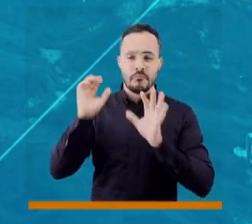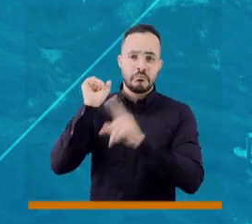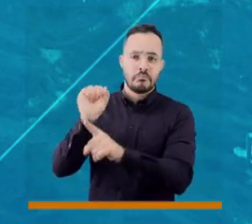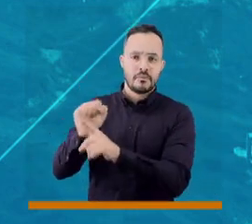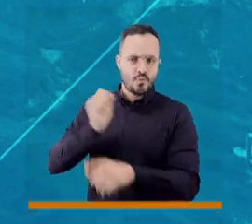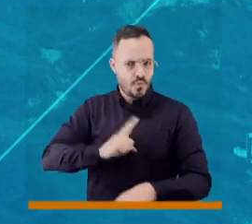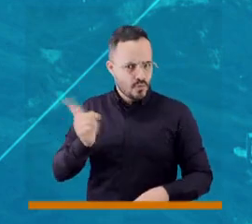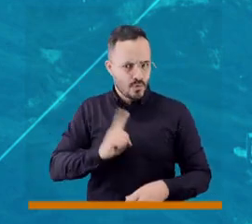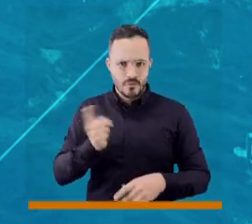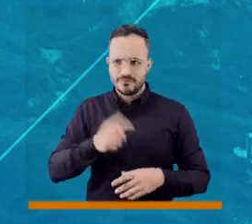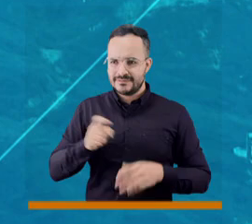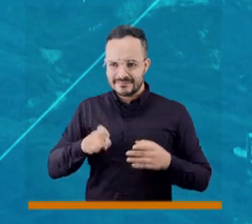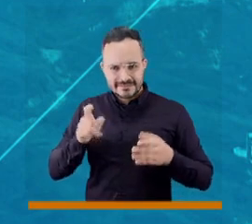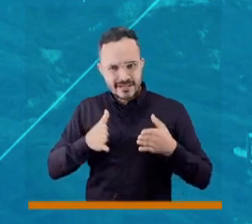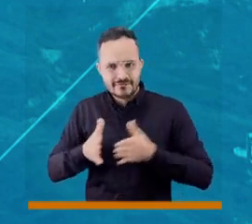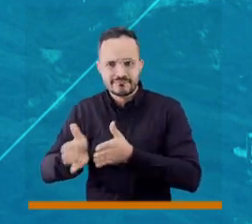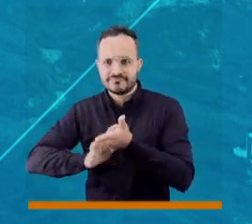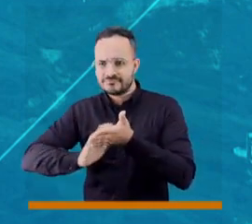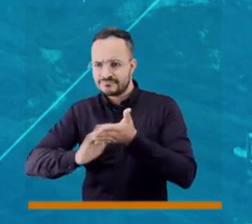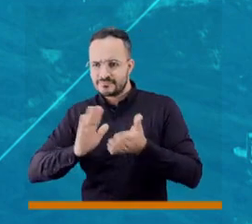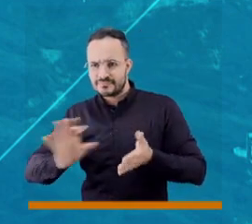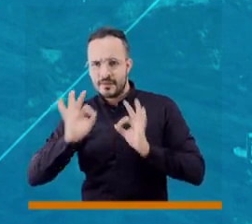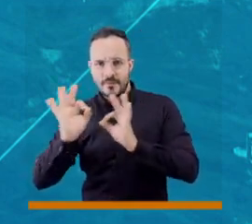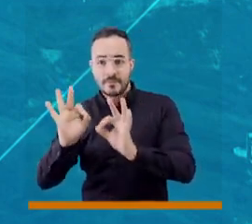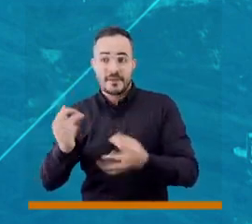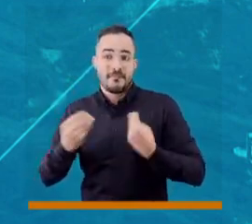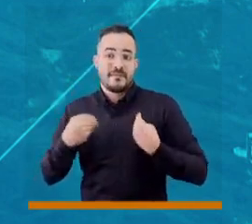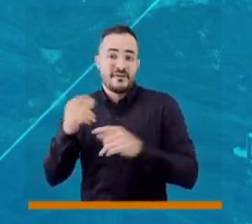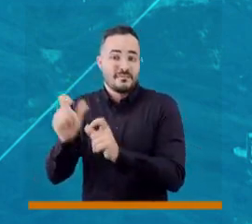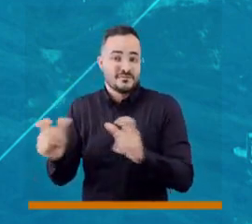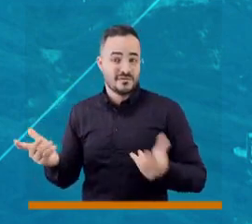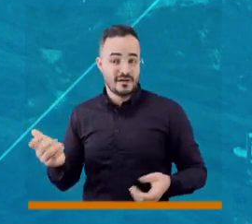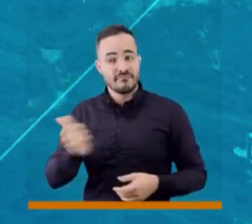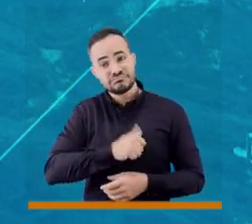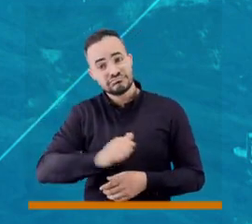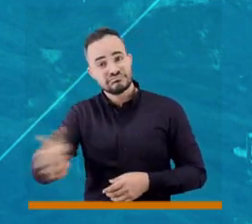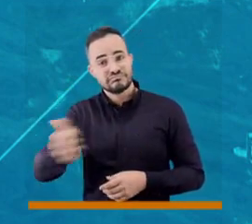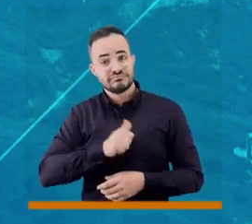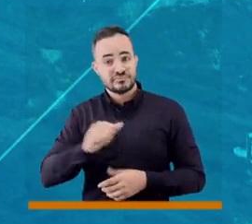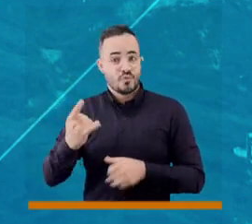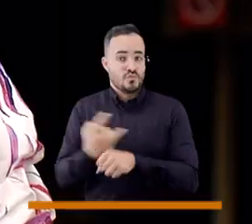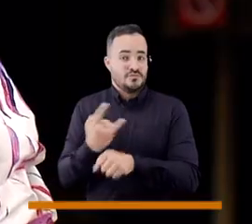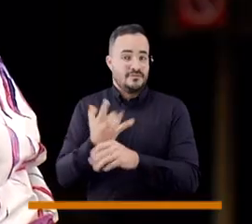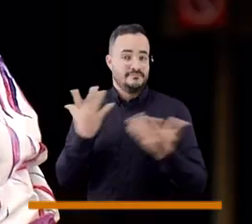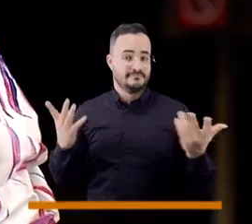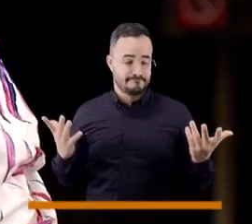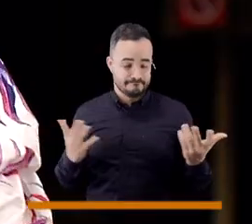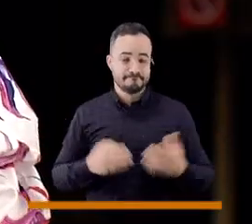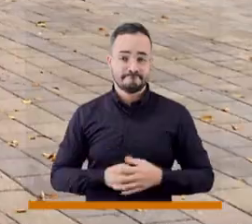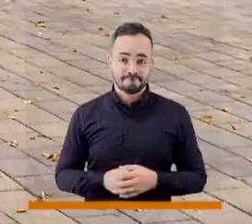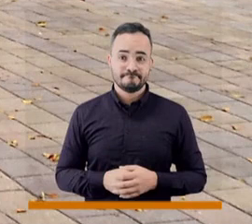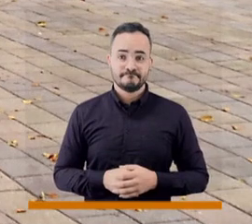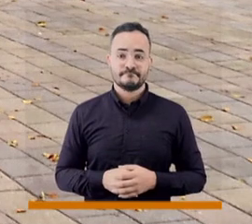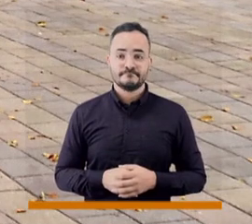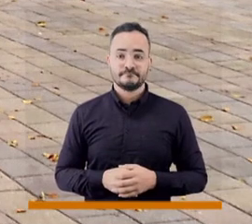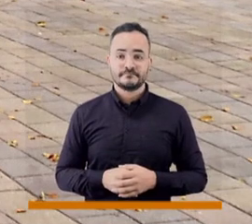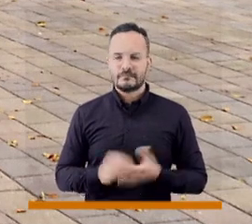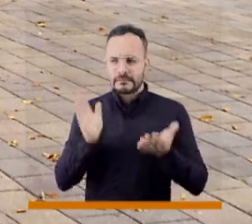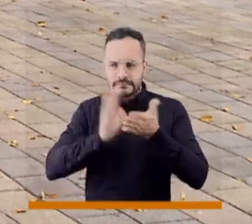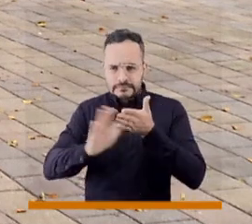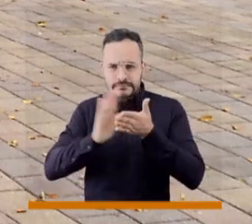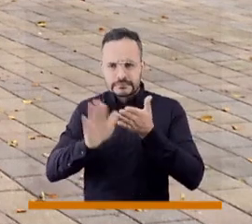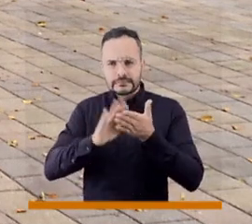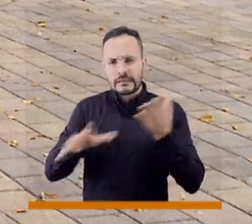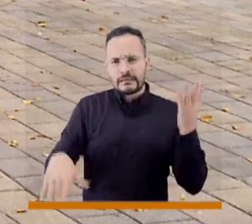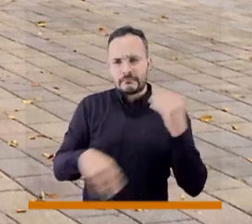los ciudadanos, a los residentes de estos territorios y tampoco dejar sin esta alternativa tan importante. Es